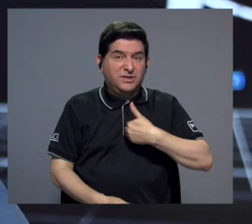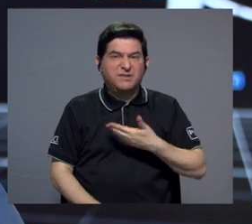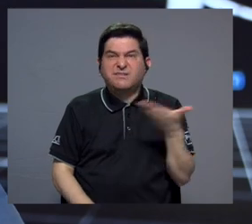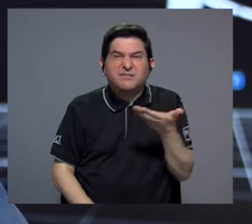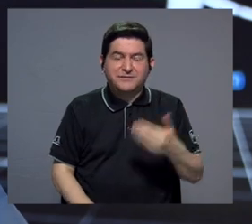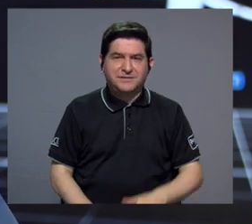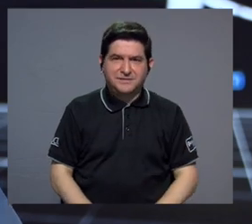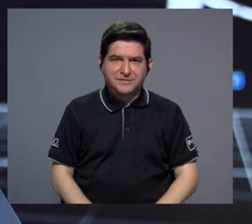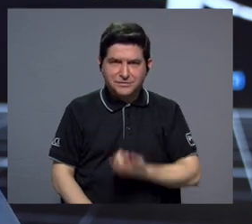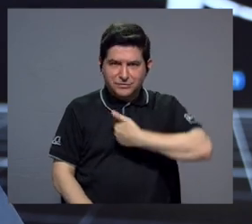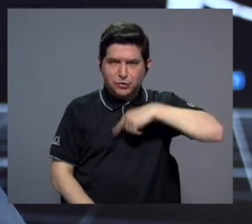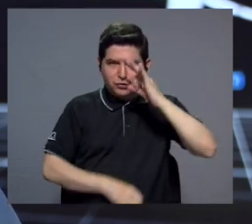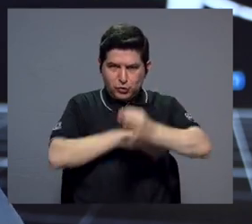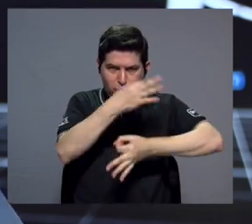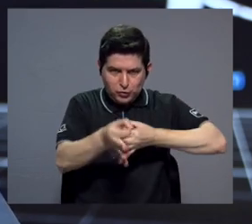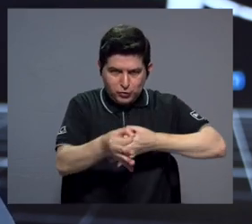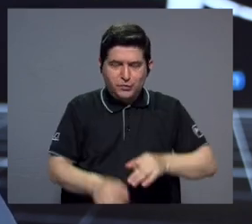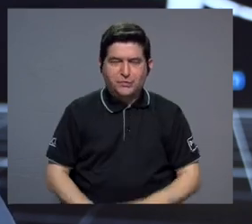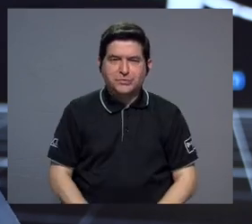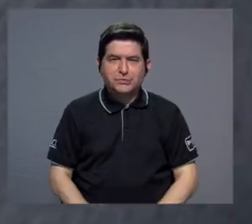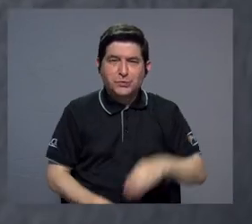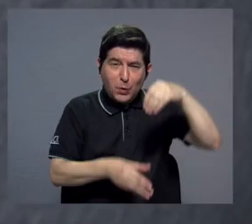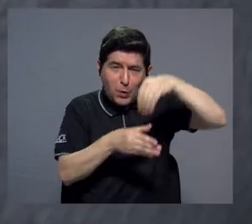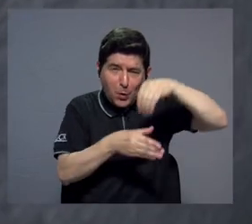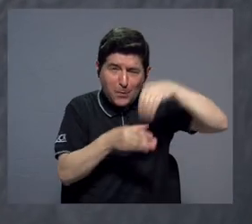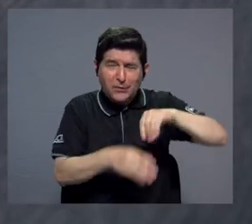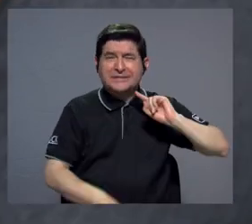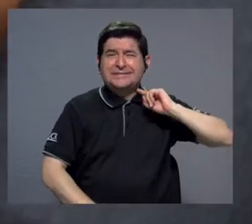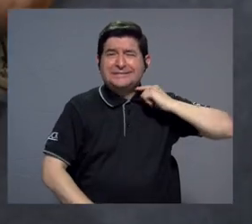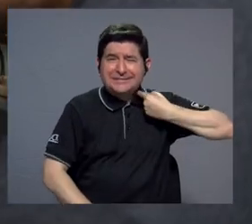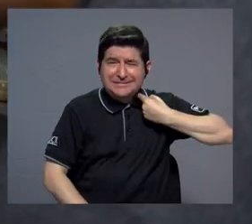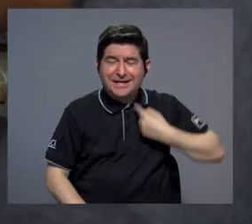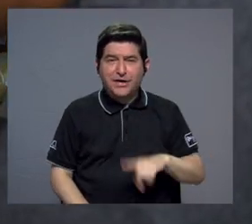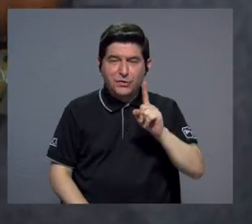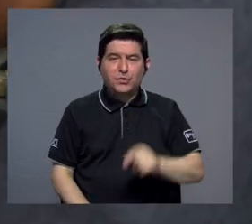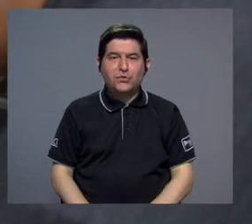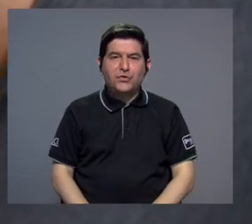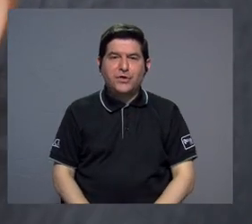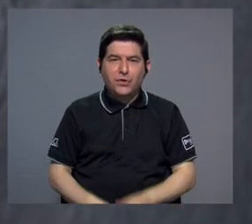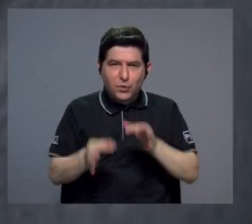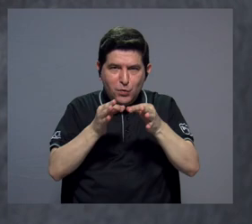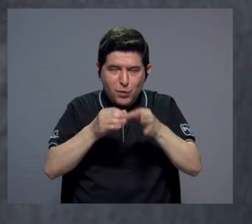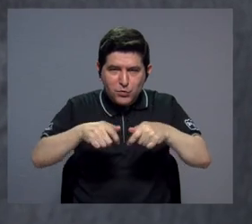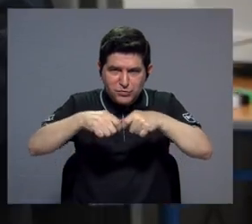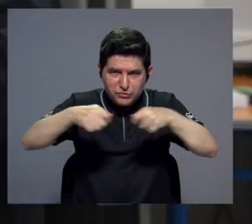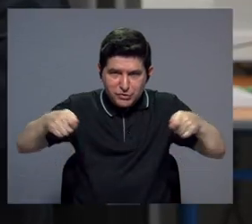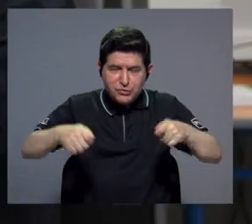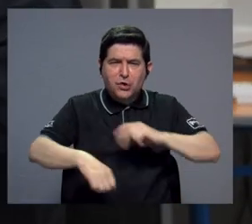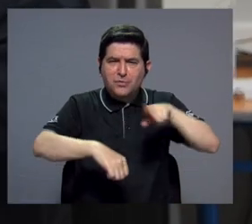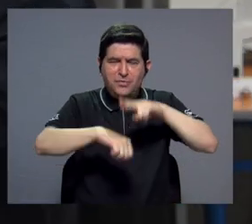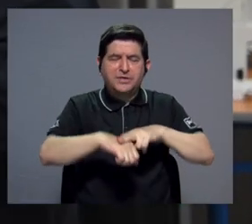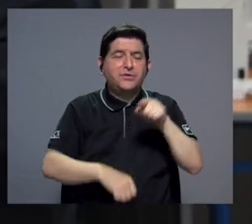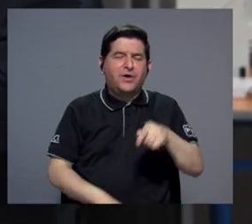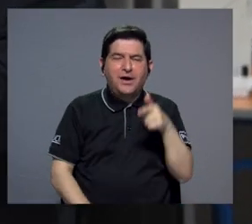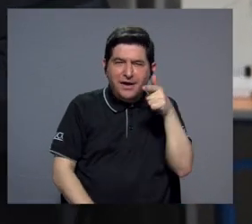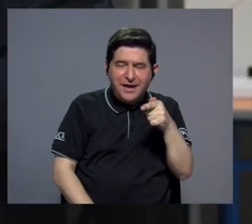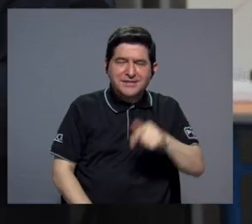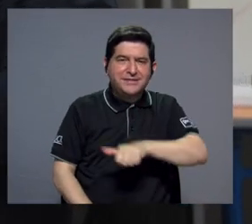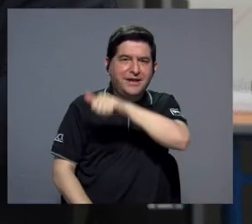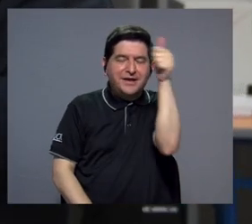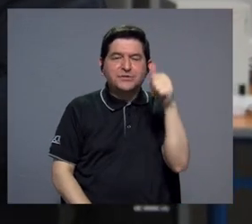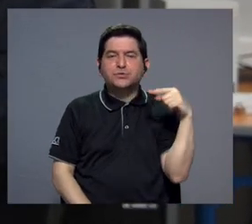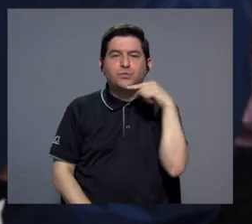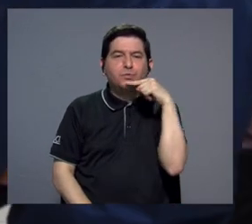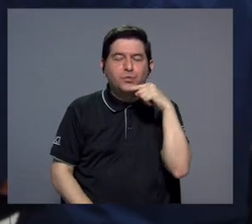innovación precisamente consiste en que estamos sustituyendo los componentes costosos de un citómetro convencional, que son estos láseres